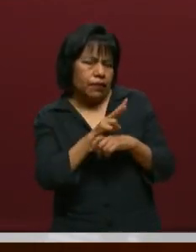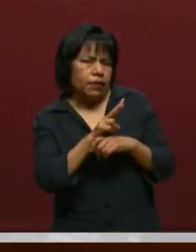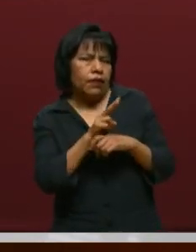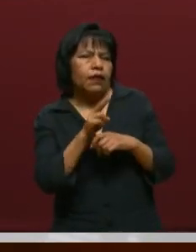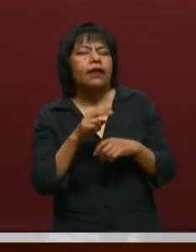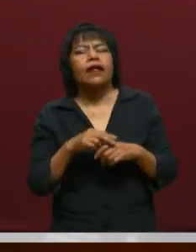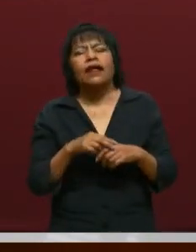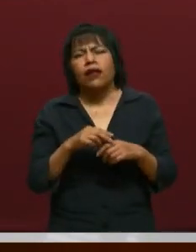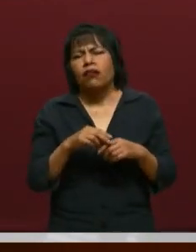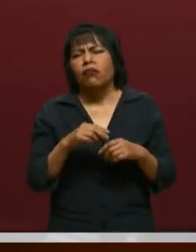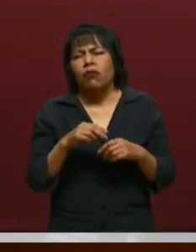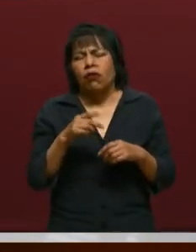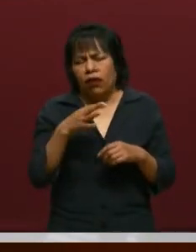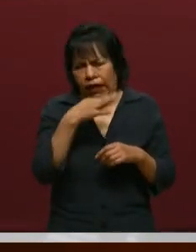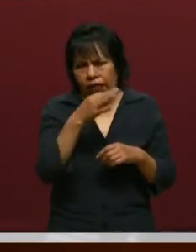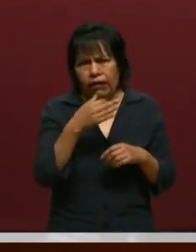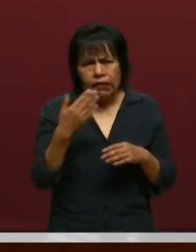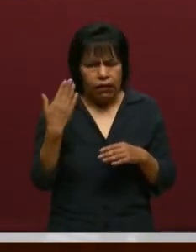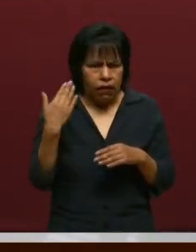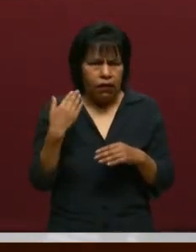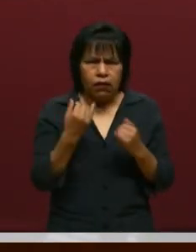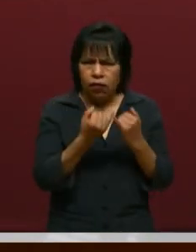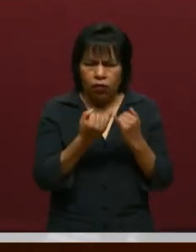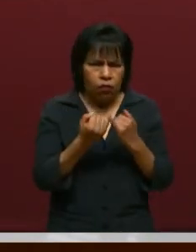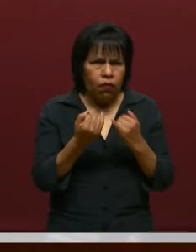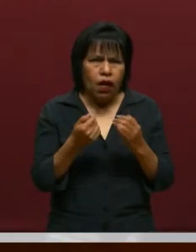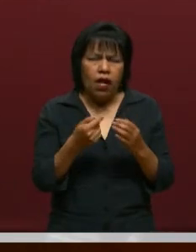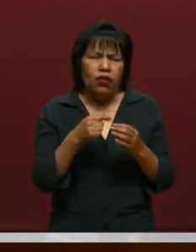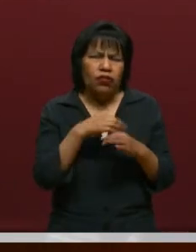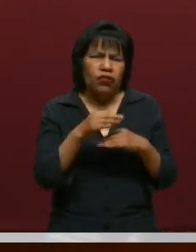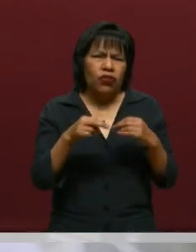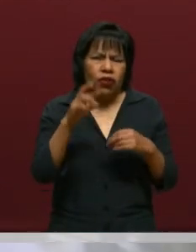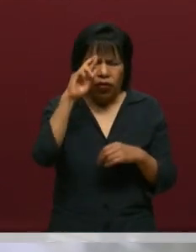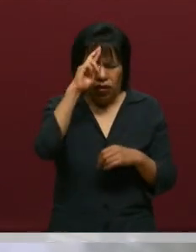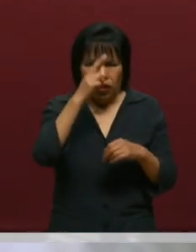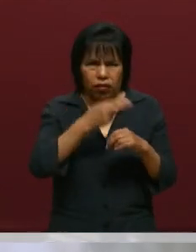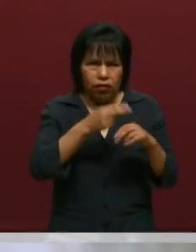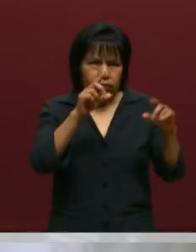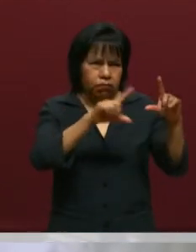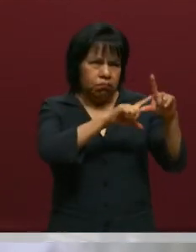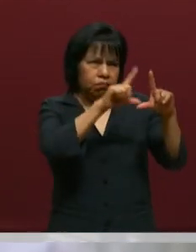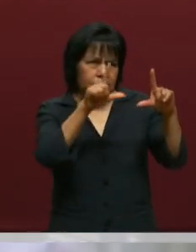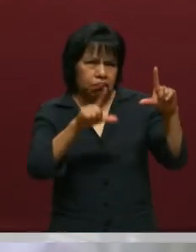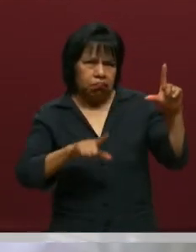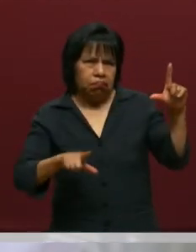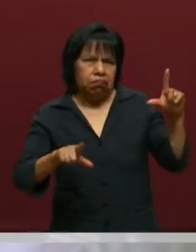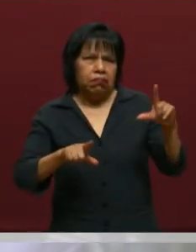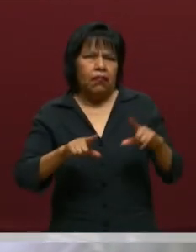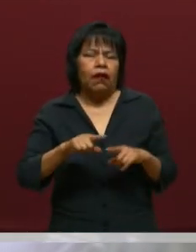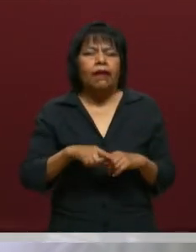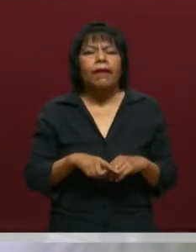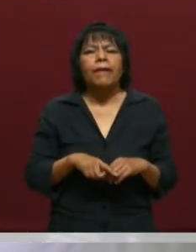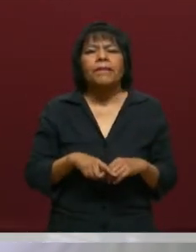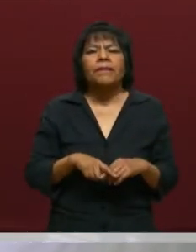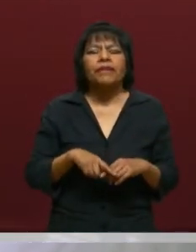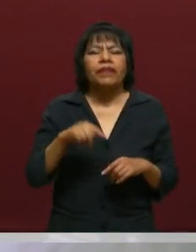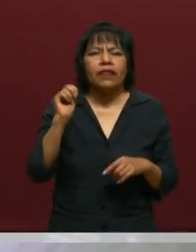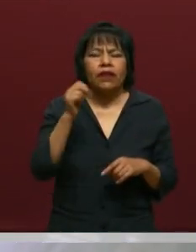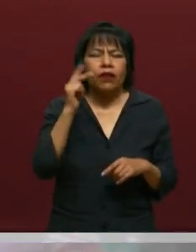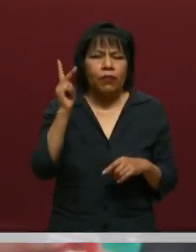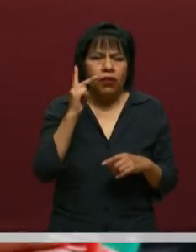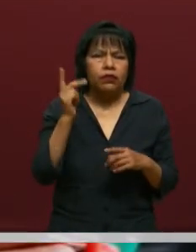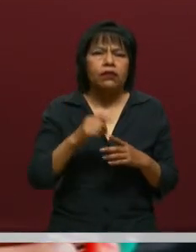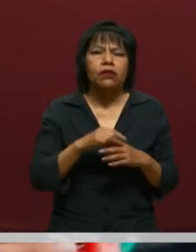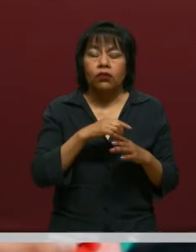estuvieron, como te comenté hace un rato, Gaby, todos los rectores de las universidades politécnicas y tecnológicas, después de que tuvo